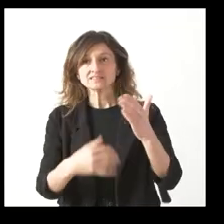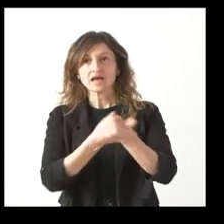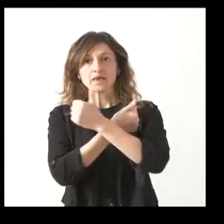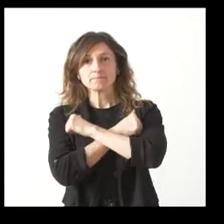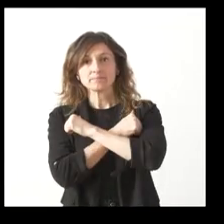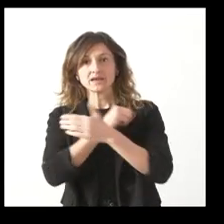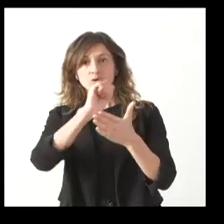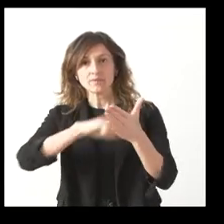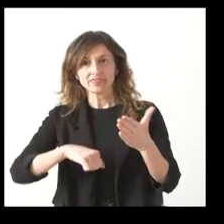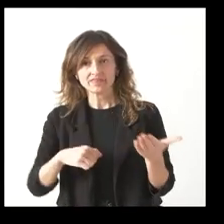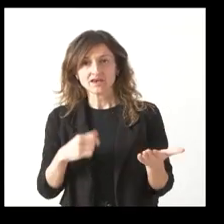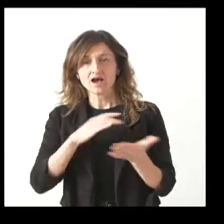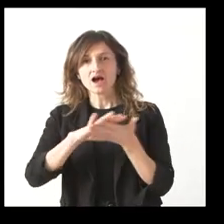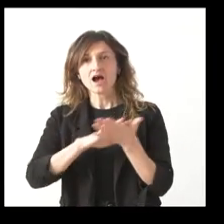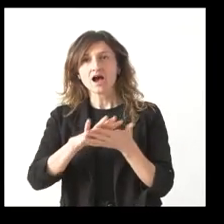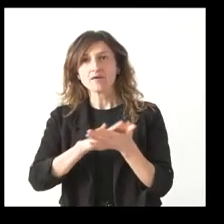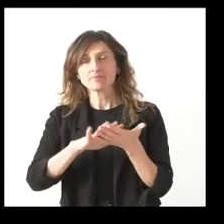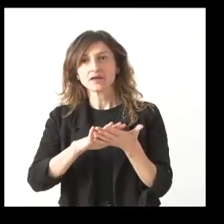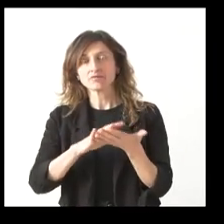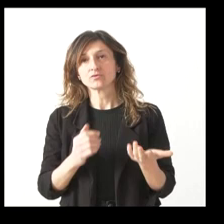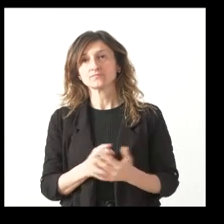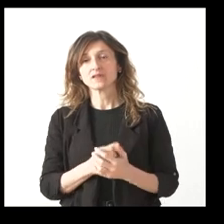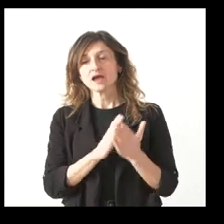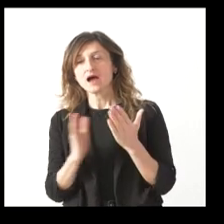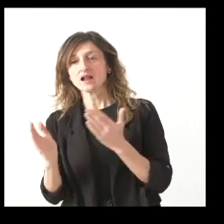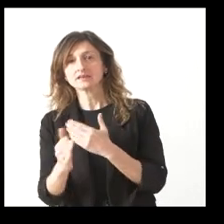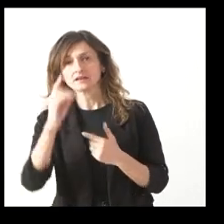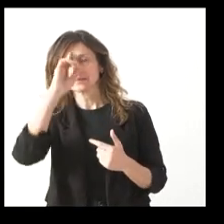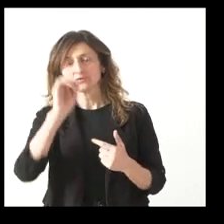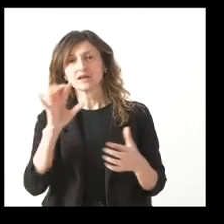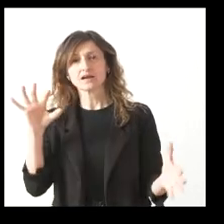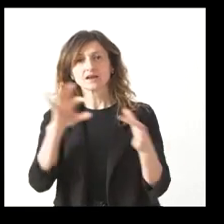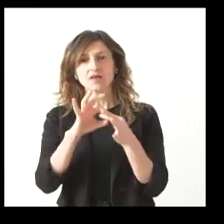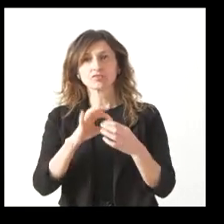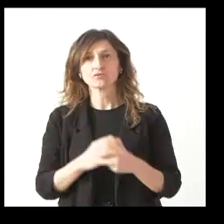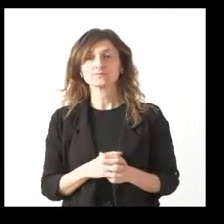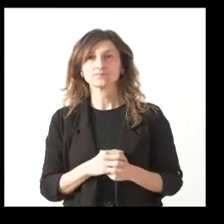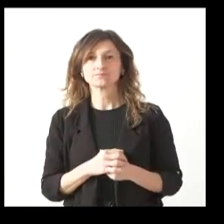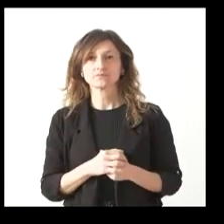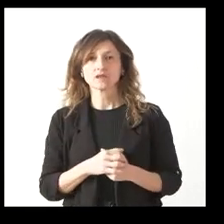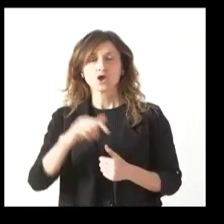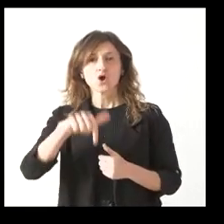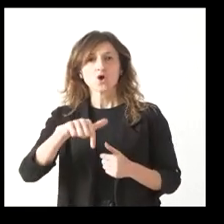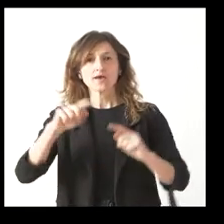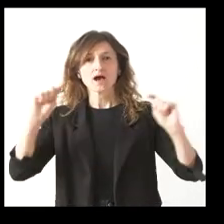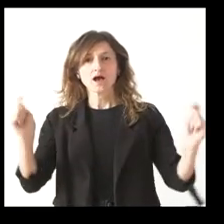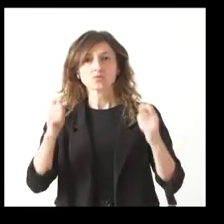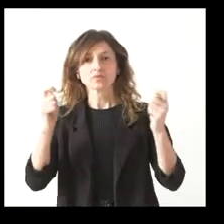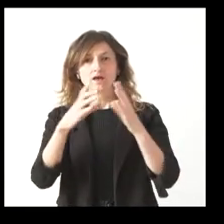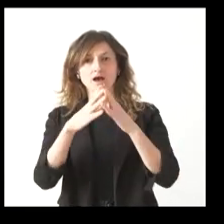hablado alguna vez, no sé cuál puede ser la alternativa. Y relacionado con esto, hoy se anuncia en Andalucía